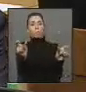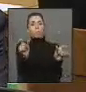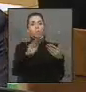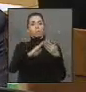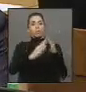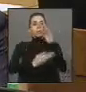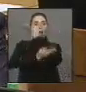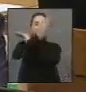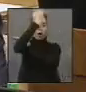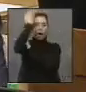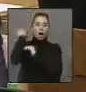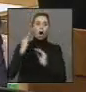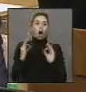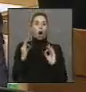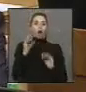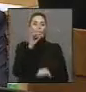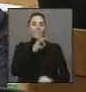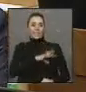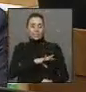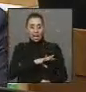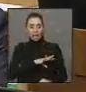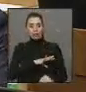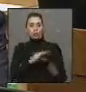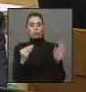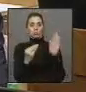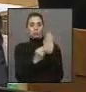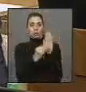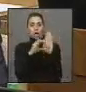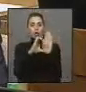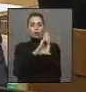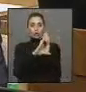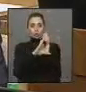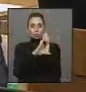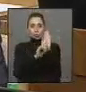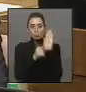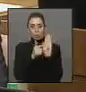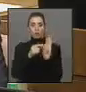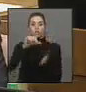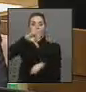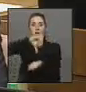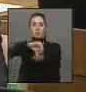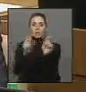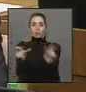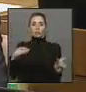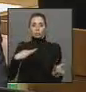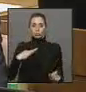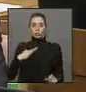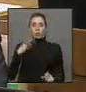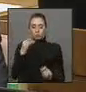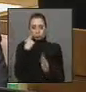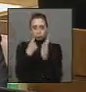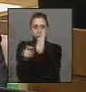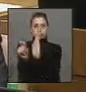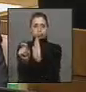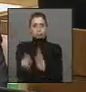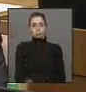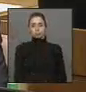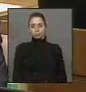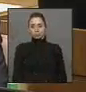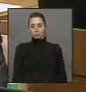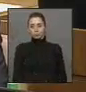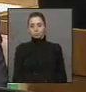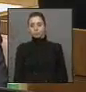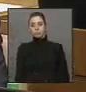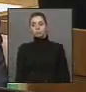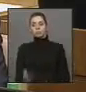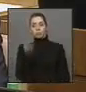sean validadas por nuestra Constitución, pero además por nuestra Nación. Y repito, se